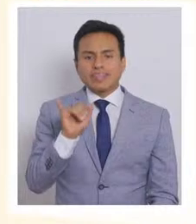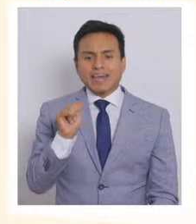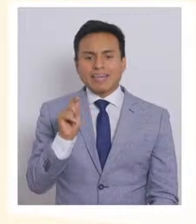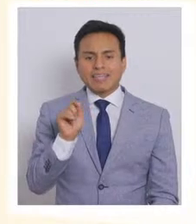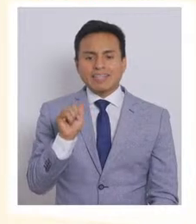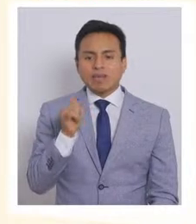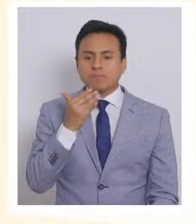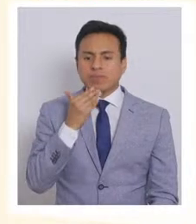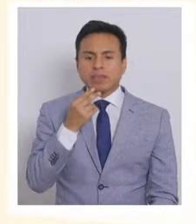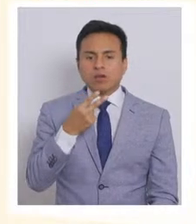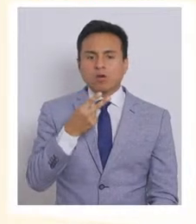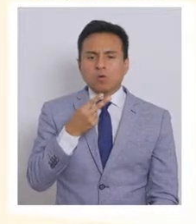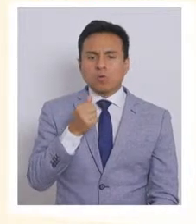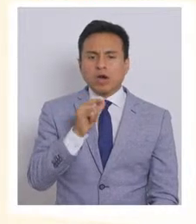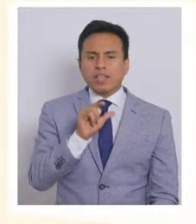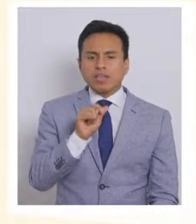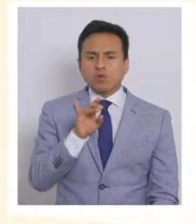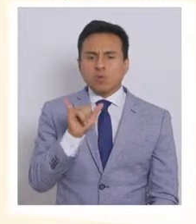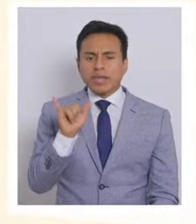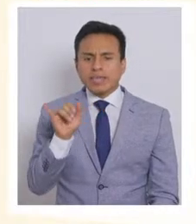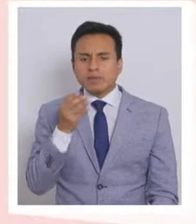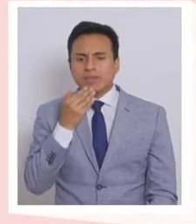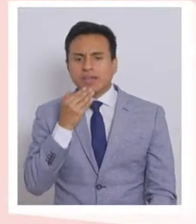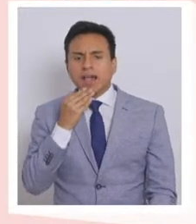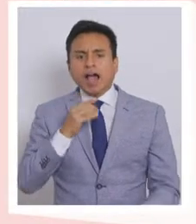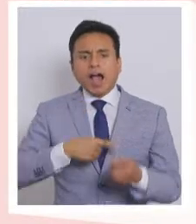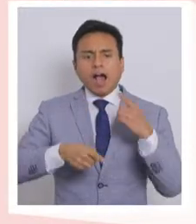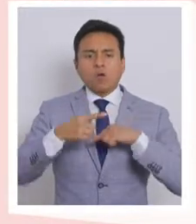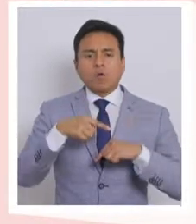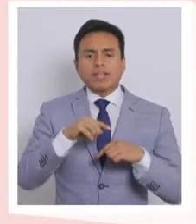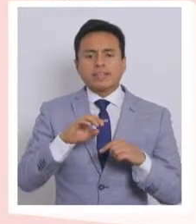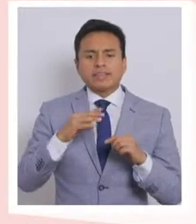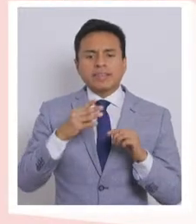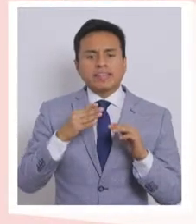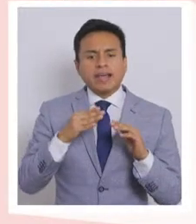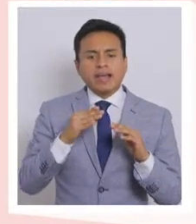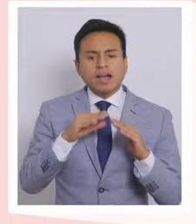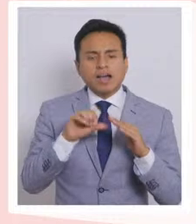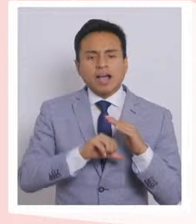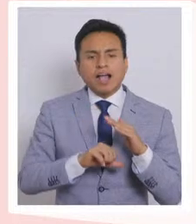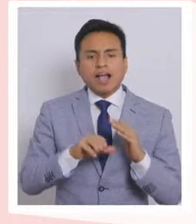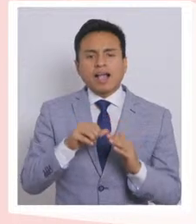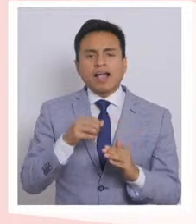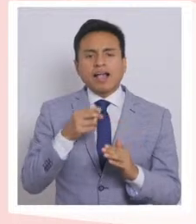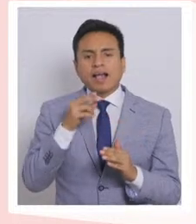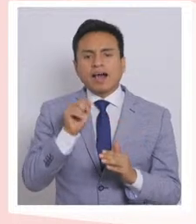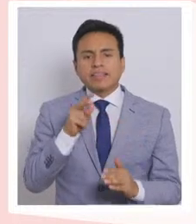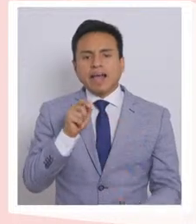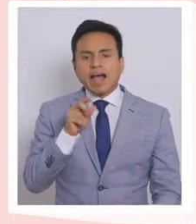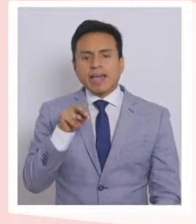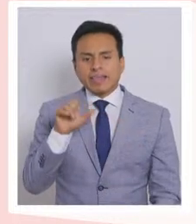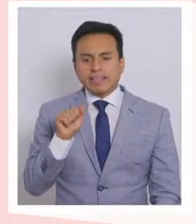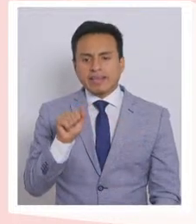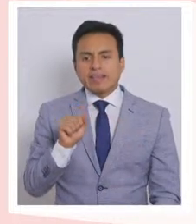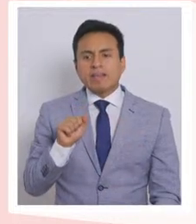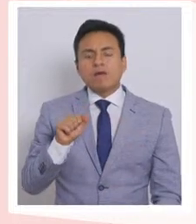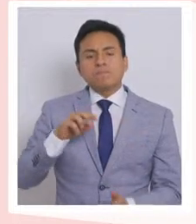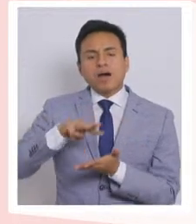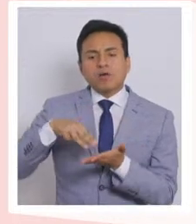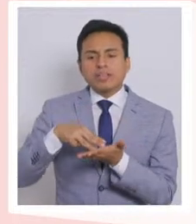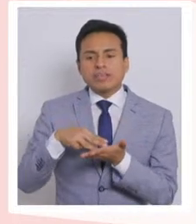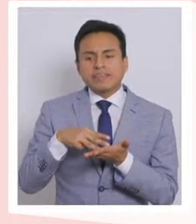Retroceden a cuarentena en la región de Valparaíso, Cartagena. En la región de Maule, Hierbas Buenas,